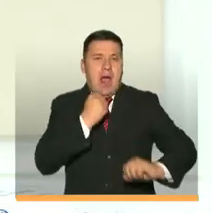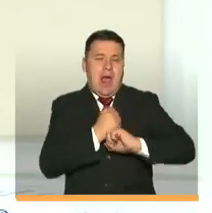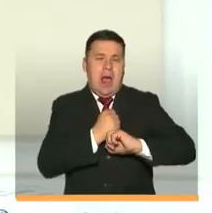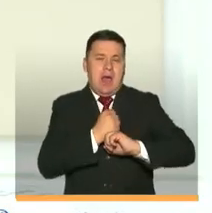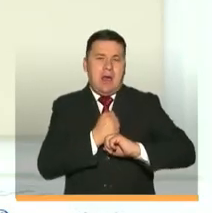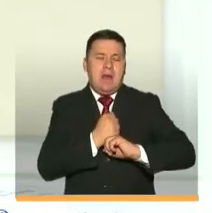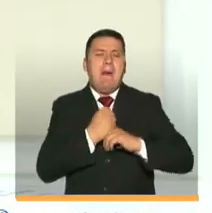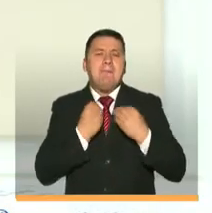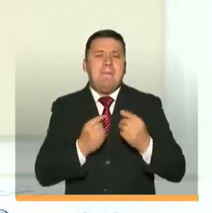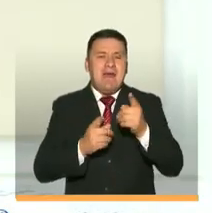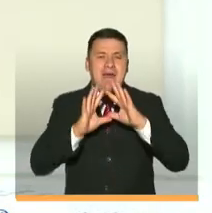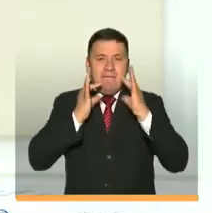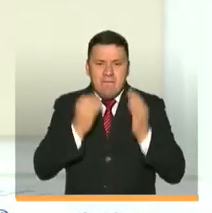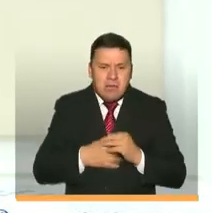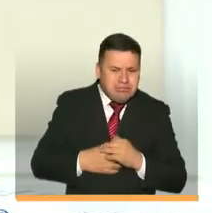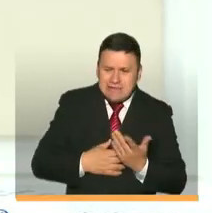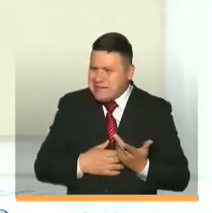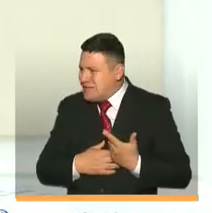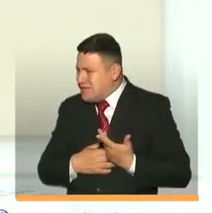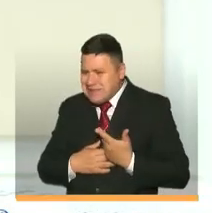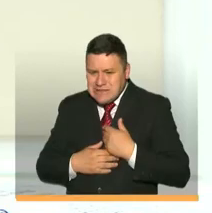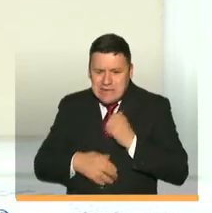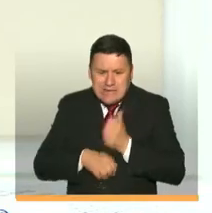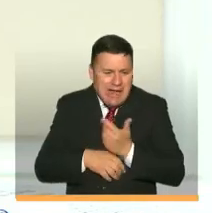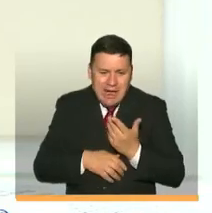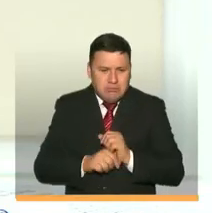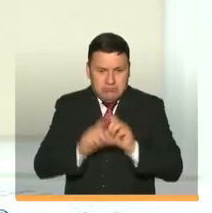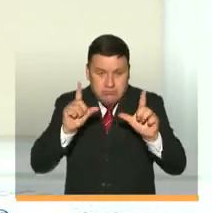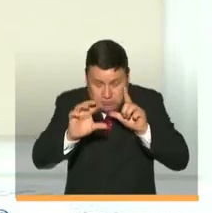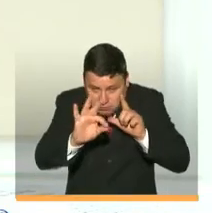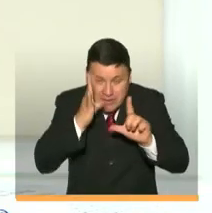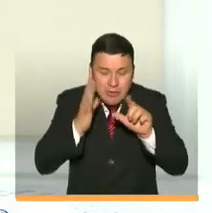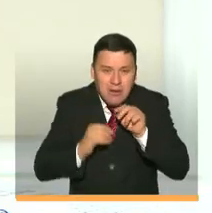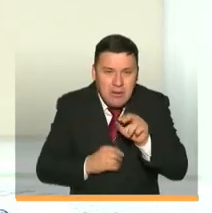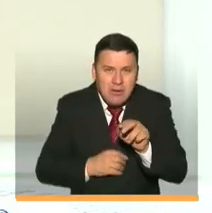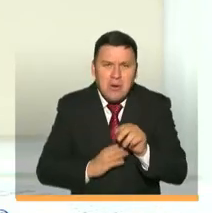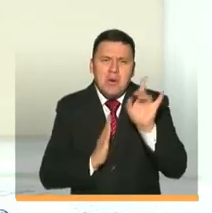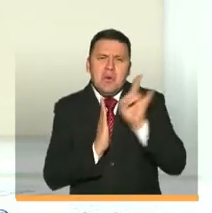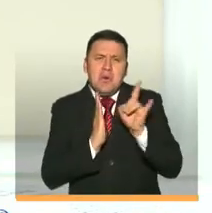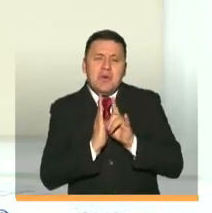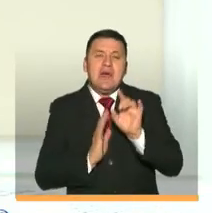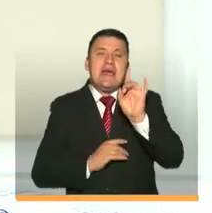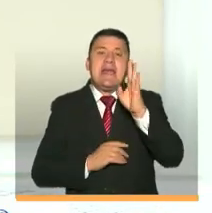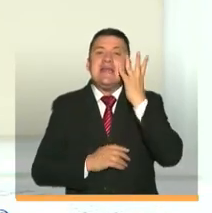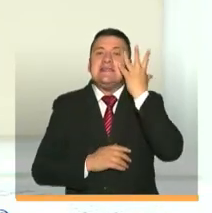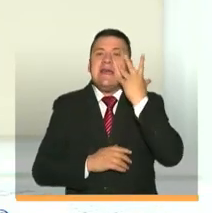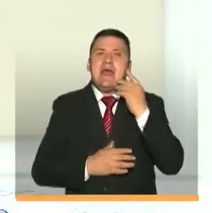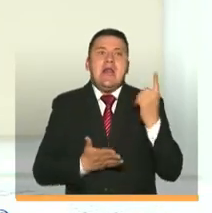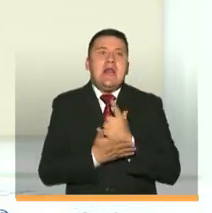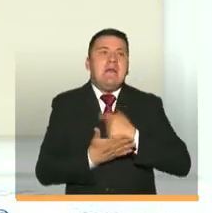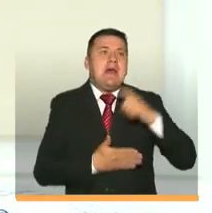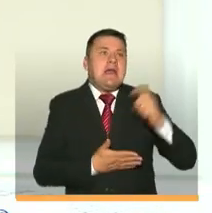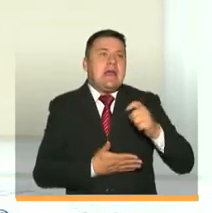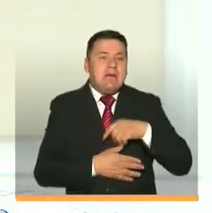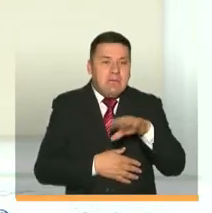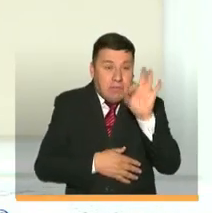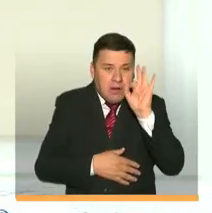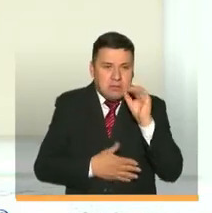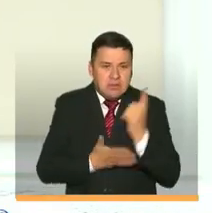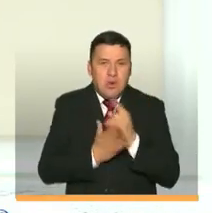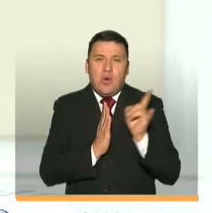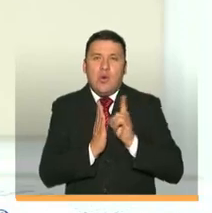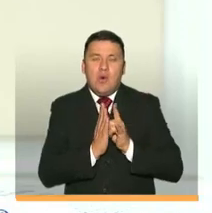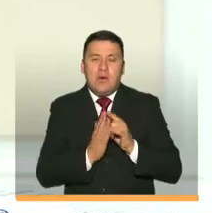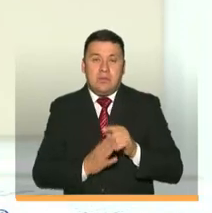CERLALC para que la familia en pleno pueda tener incluso más de seis descargas durante 15 días de los libros que vayan eligiendo. Yo creo que la